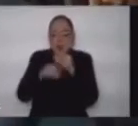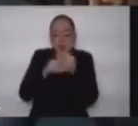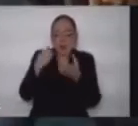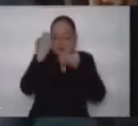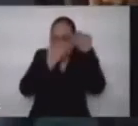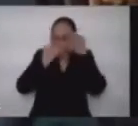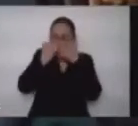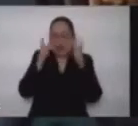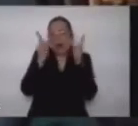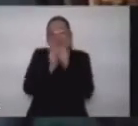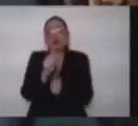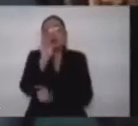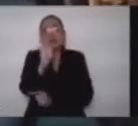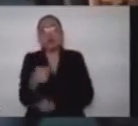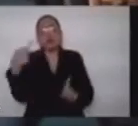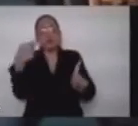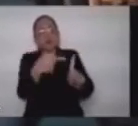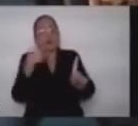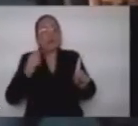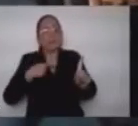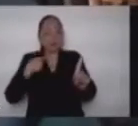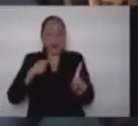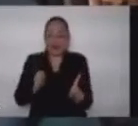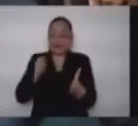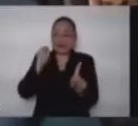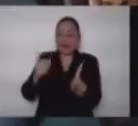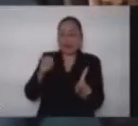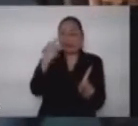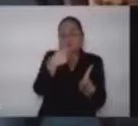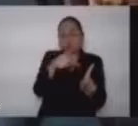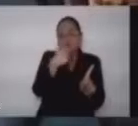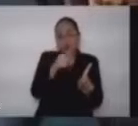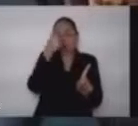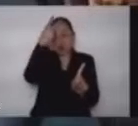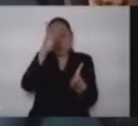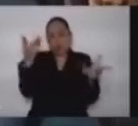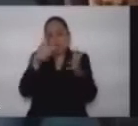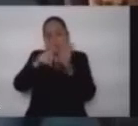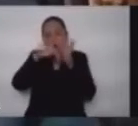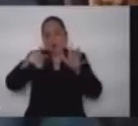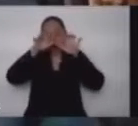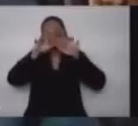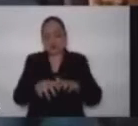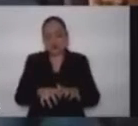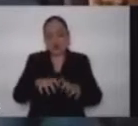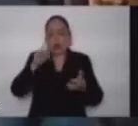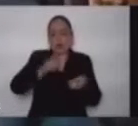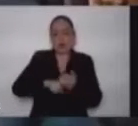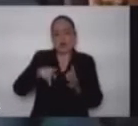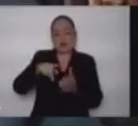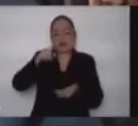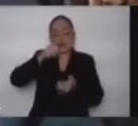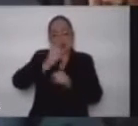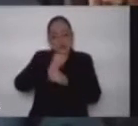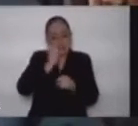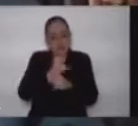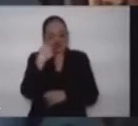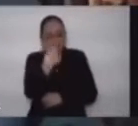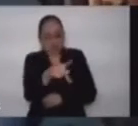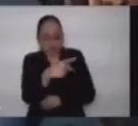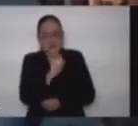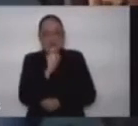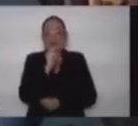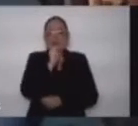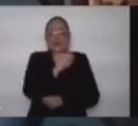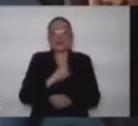a la convicción de que el sujeto denunciado es la persona que publicó la nota periodística denunciada en el referido sitio web. Tales